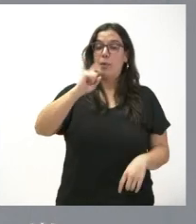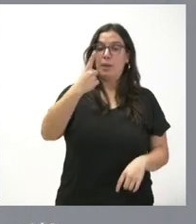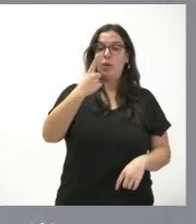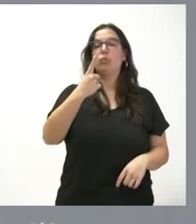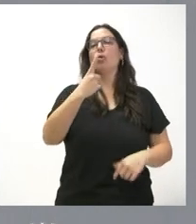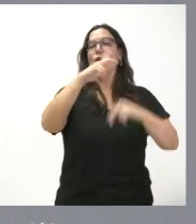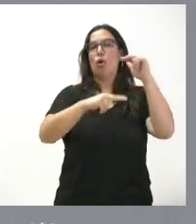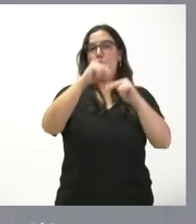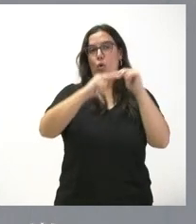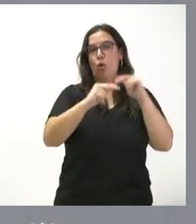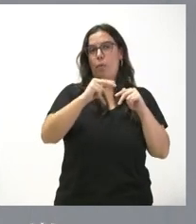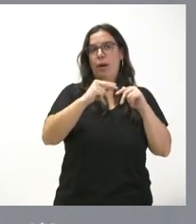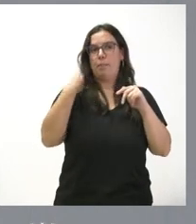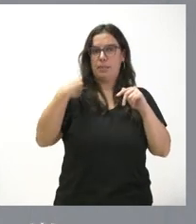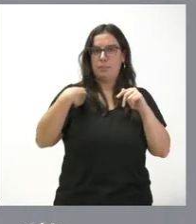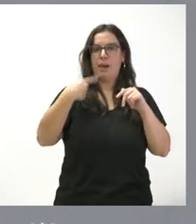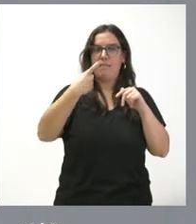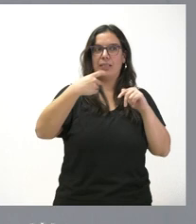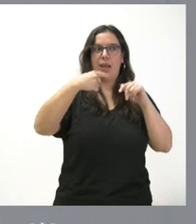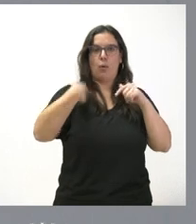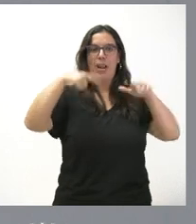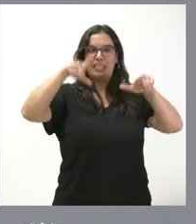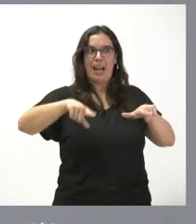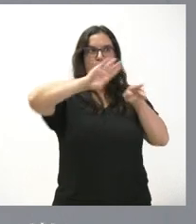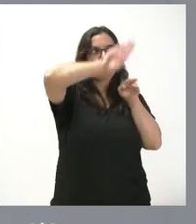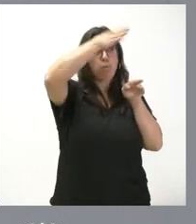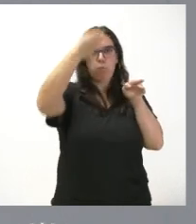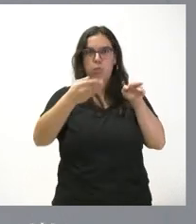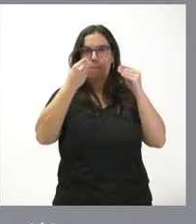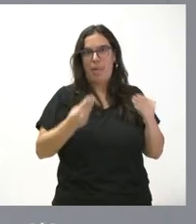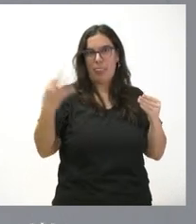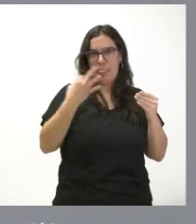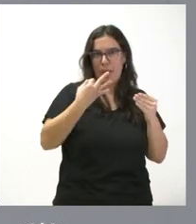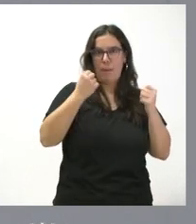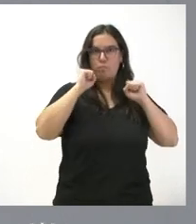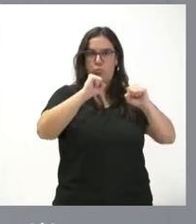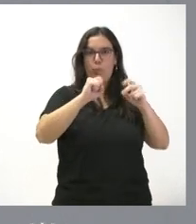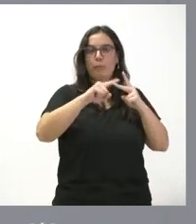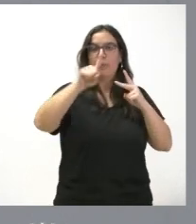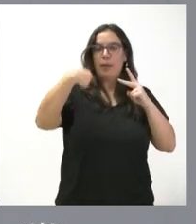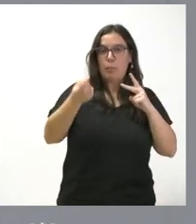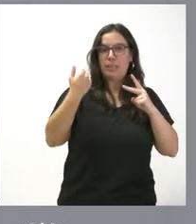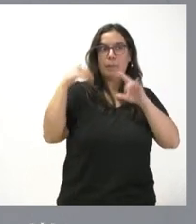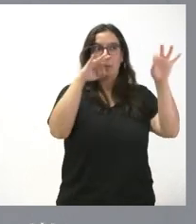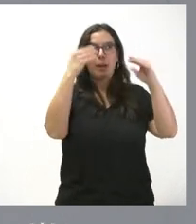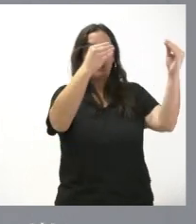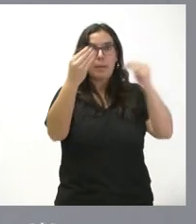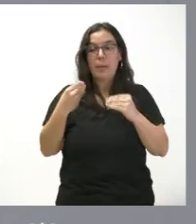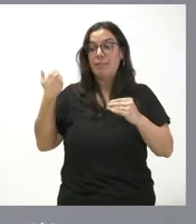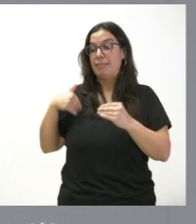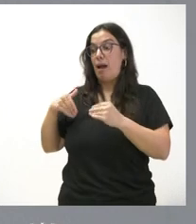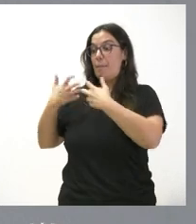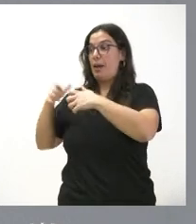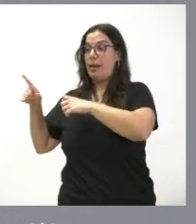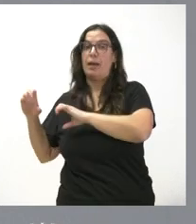civil es decir la realización del búnker por otro la compra y adquisición de las instalaciones por otro lado ya cuando se instalan estos servicios un cierto